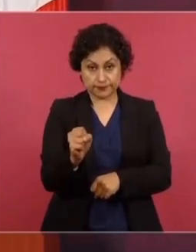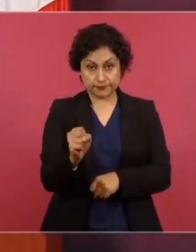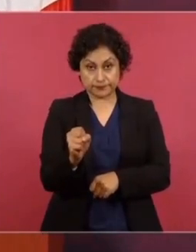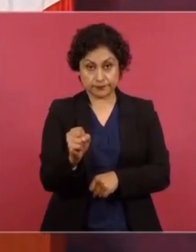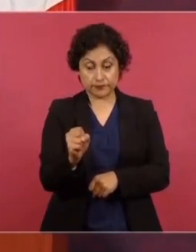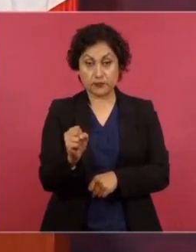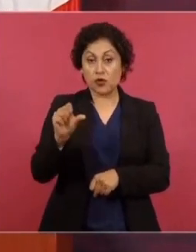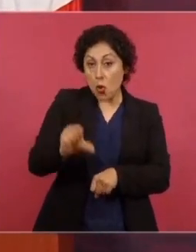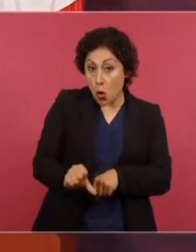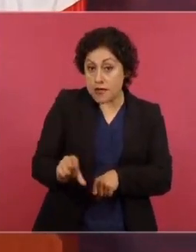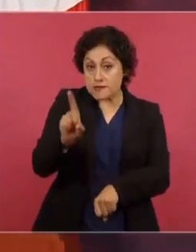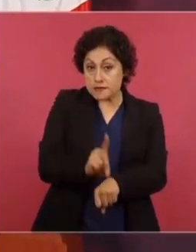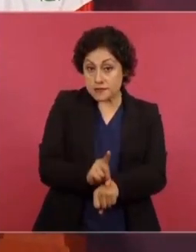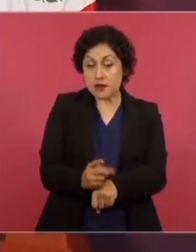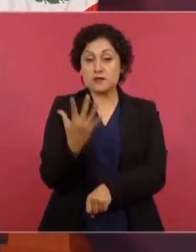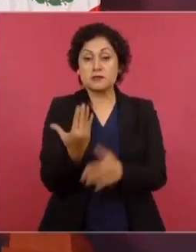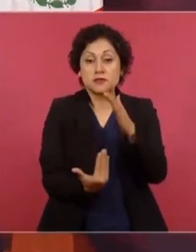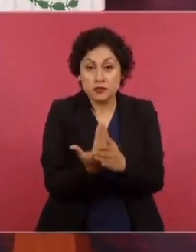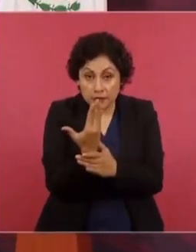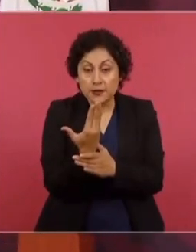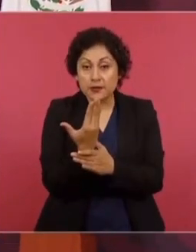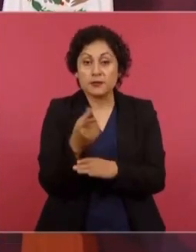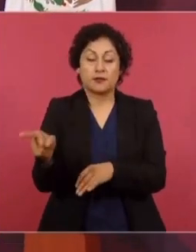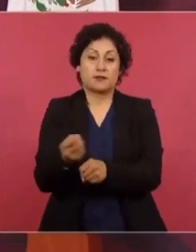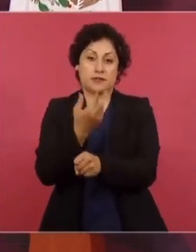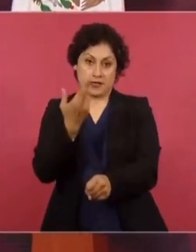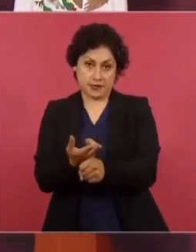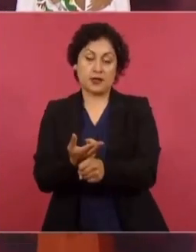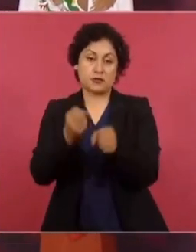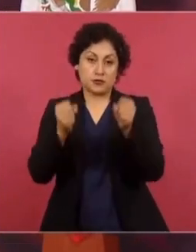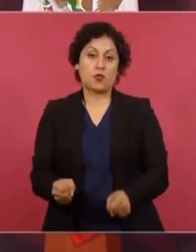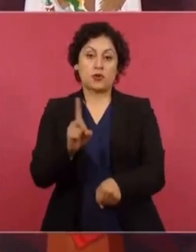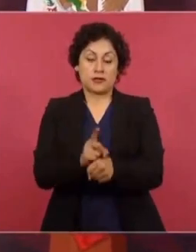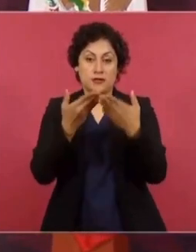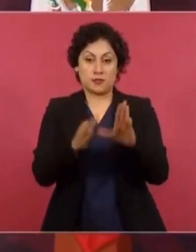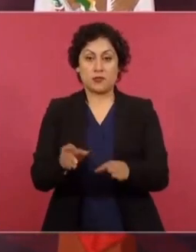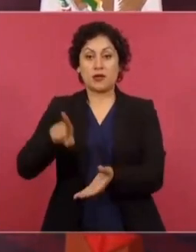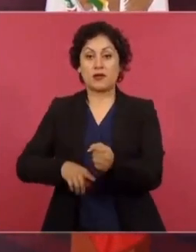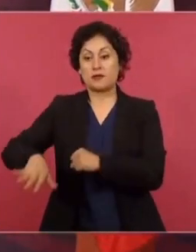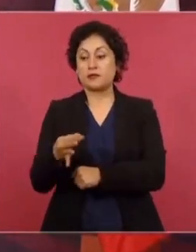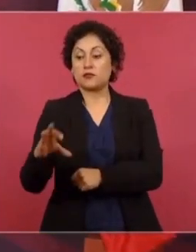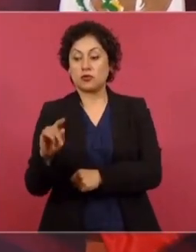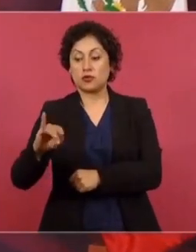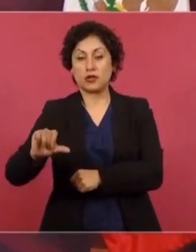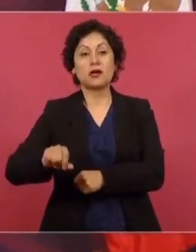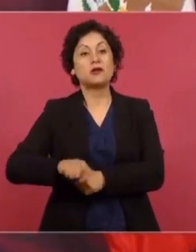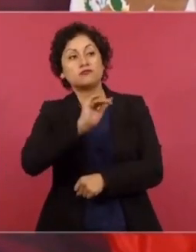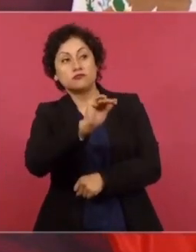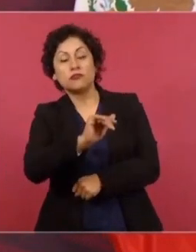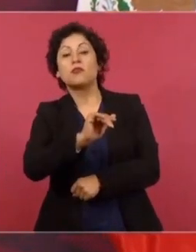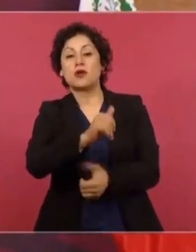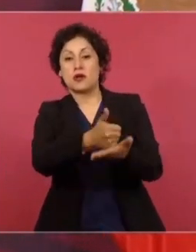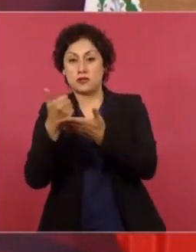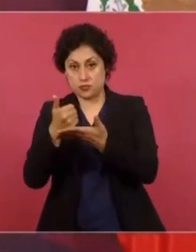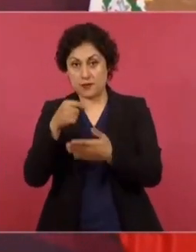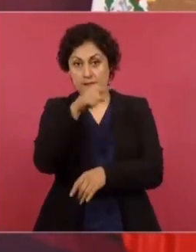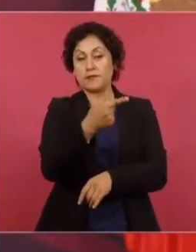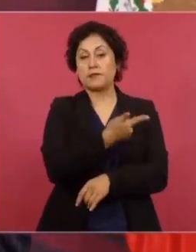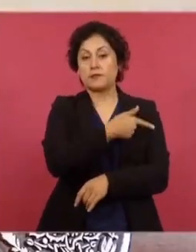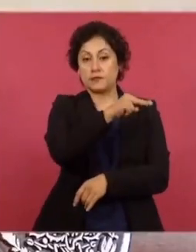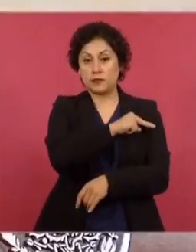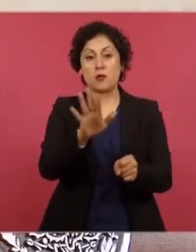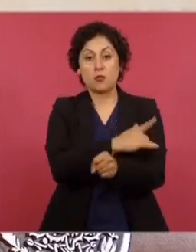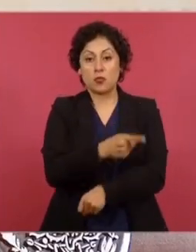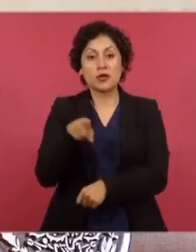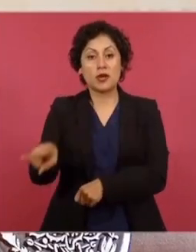hoy a las 5 de la mañana, el secretario de Seguridad Pública de Cotija pidió apoyo al personal de la Guardia Nacional, derivado de que